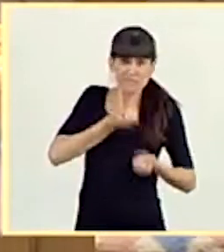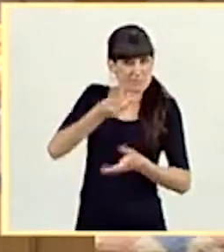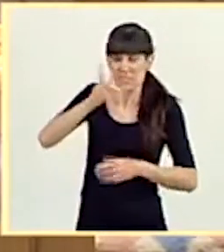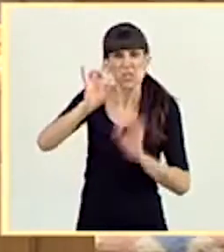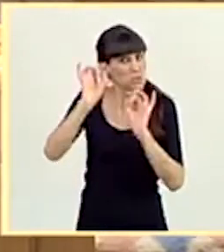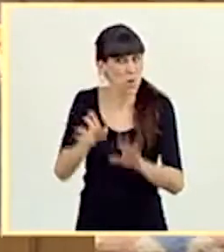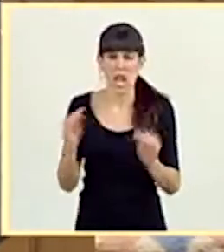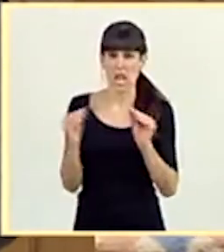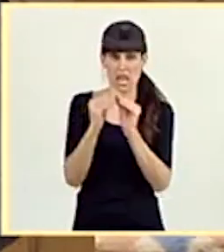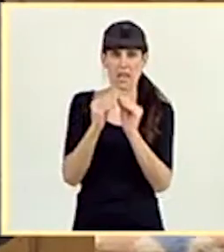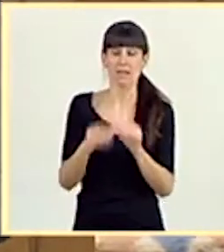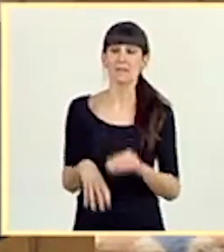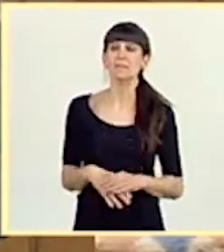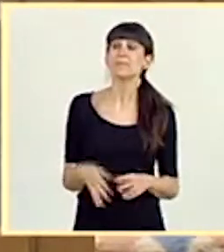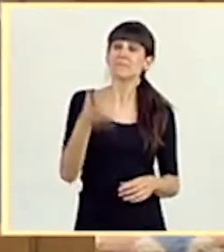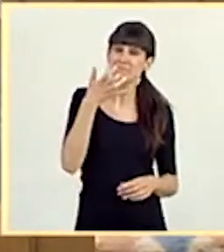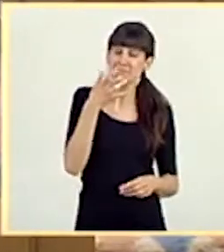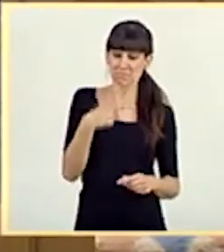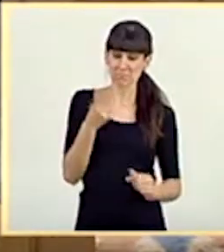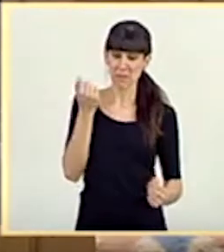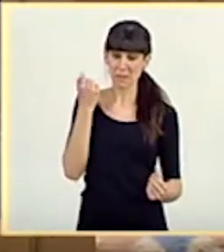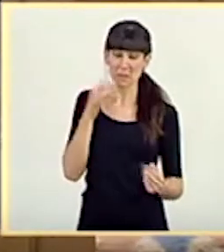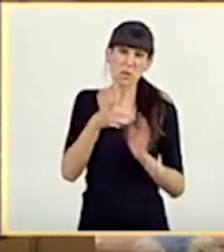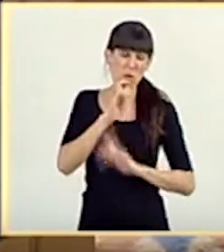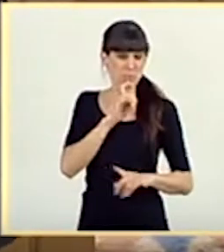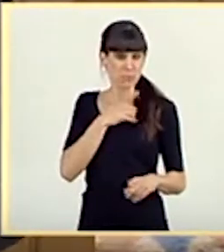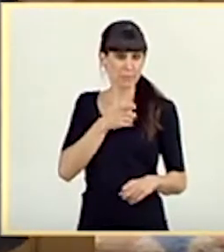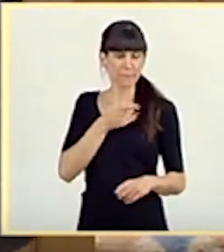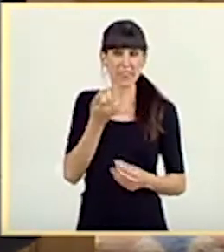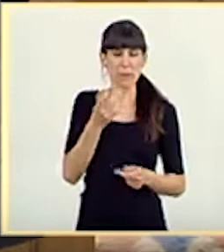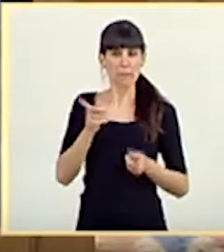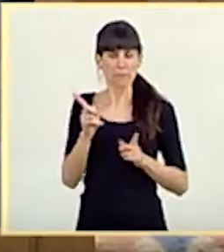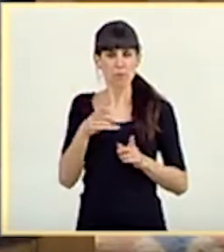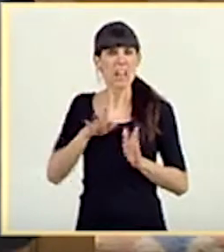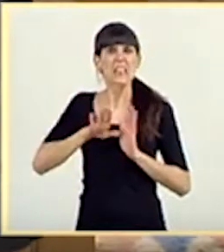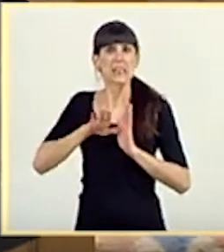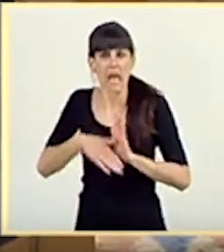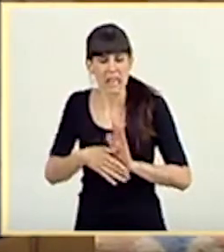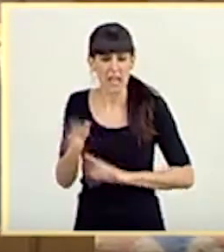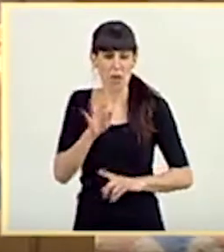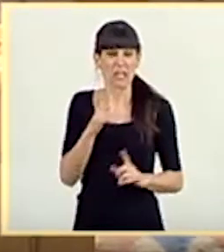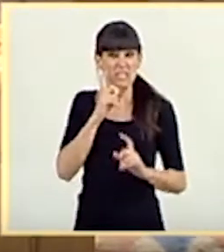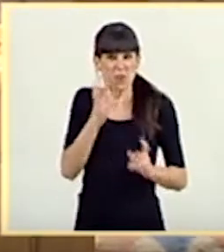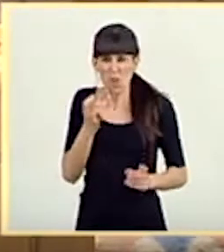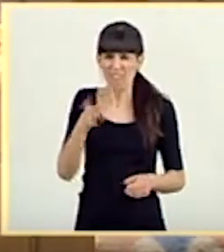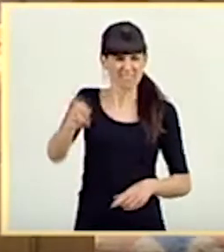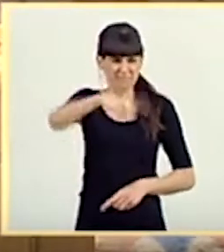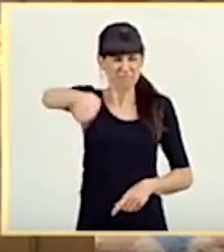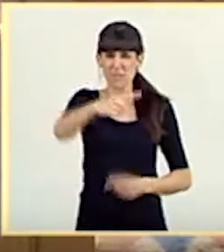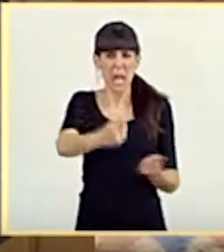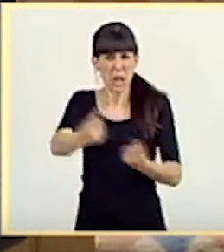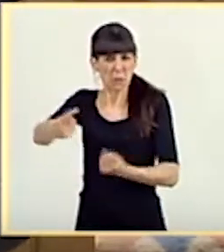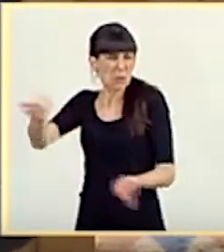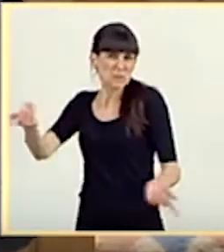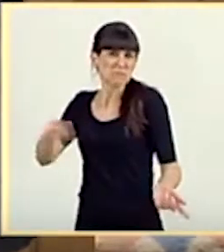Sobre si actuamos tarde, en fin, todas esas consideraciones y esos esfuerzos, esos empeños enormes que veo en alguna de sus